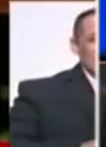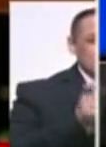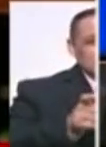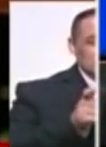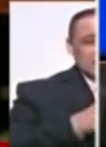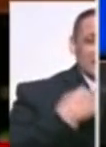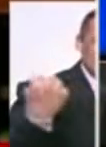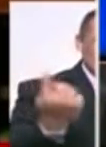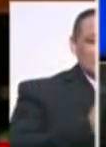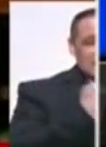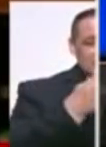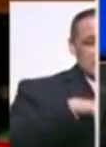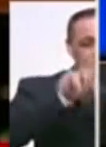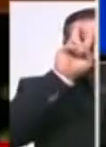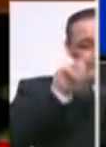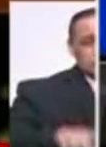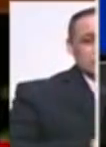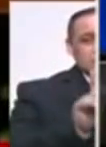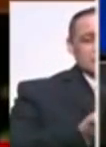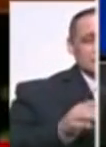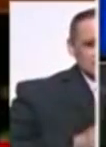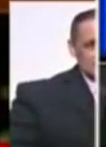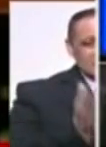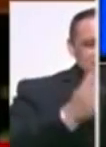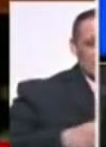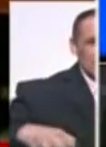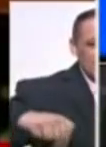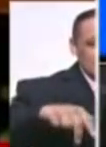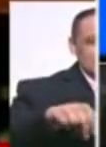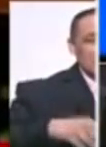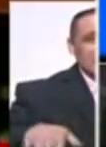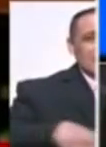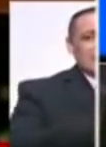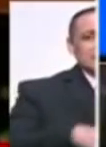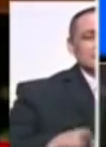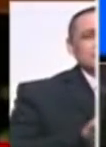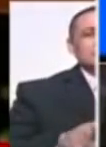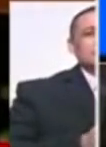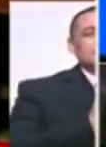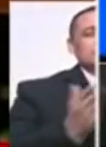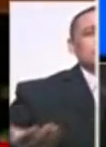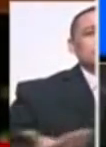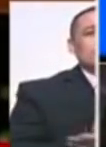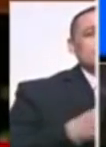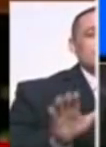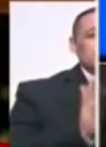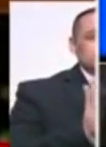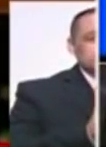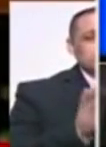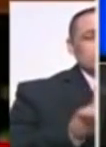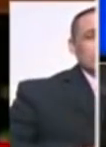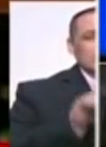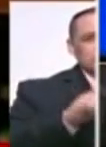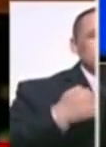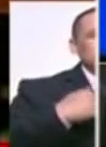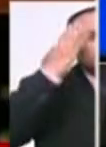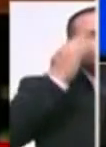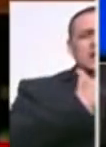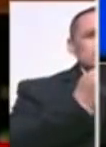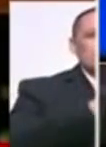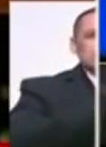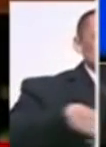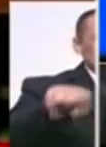Los revolucionarios de izquierda de Perú Libre votando en el mismo sentido para tumbarse la reforma universitaria, para